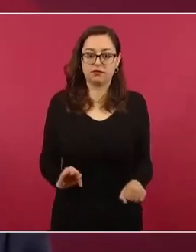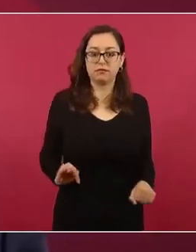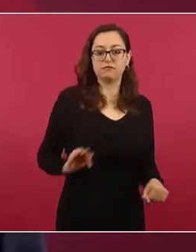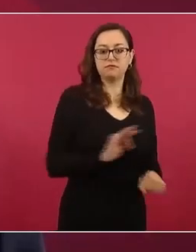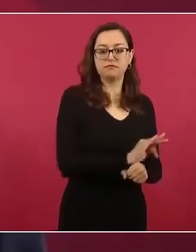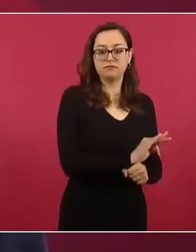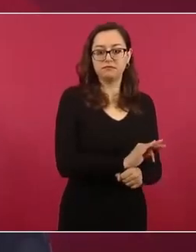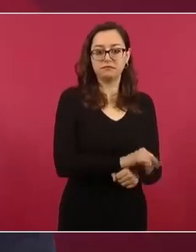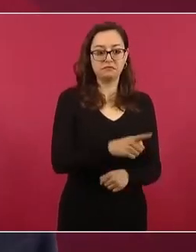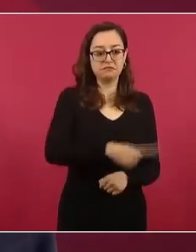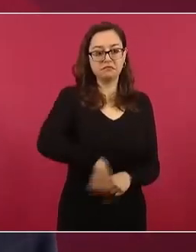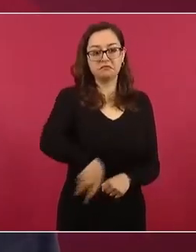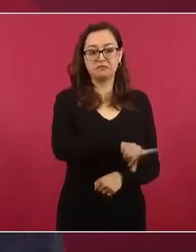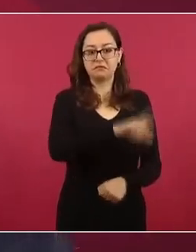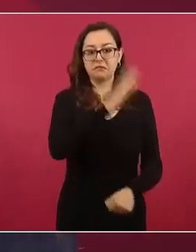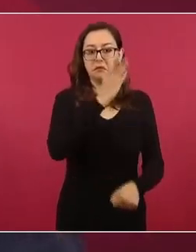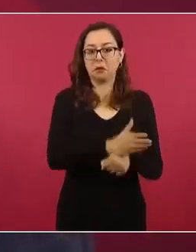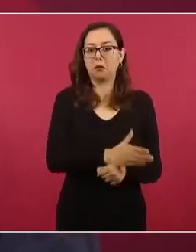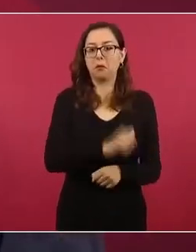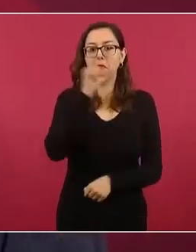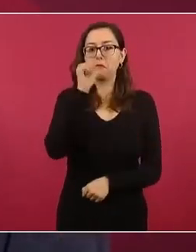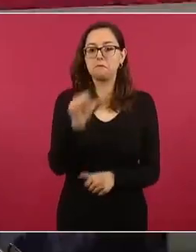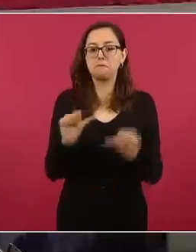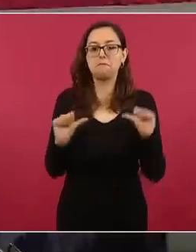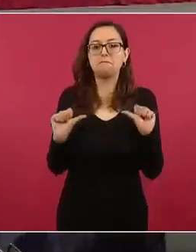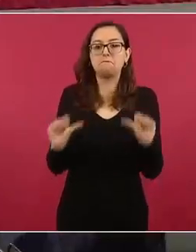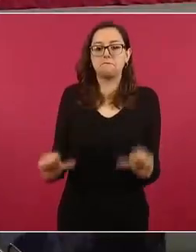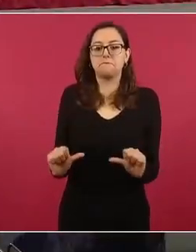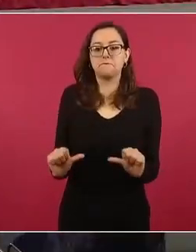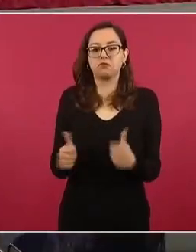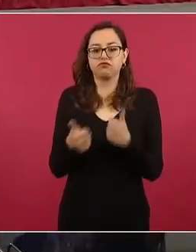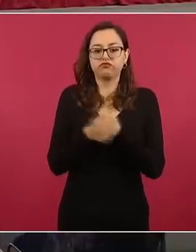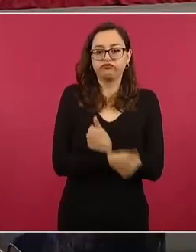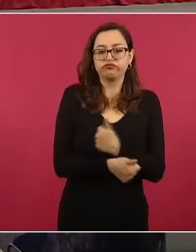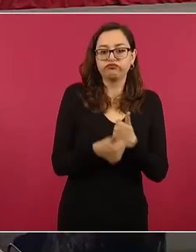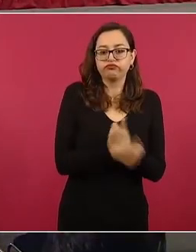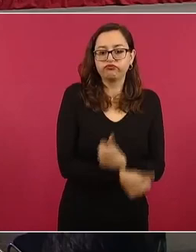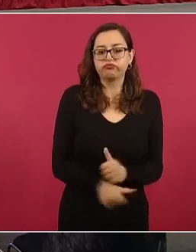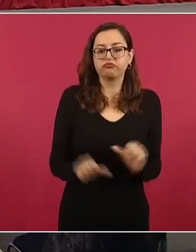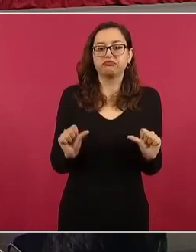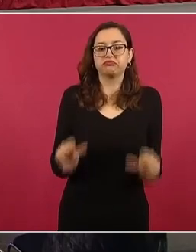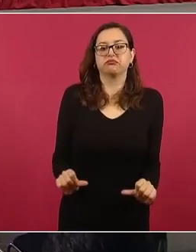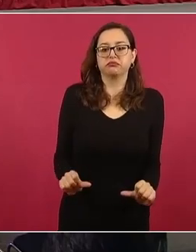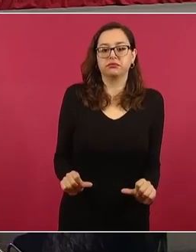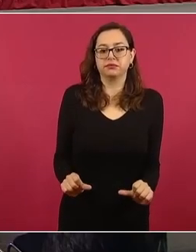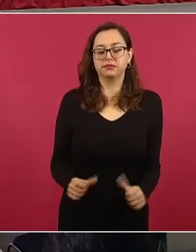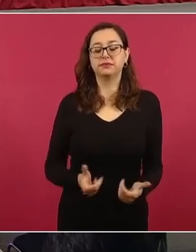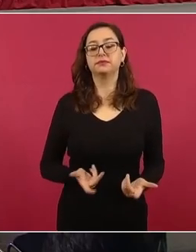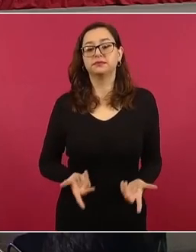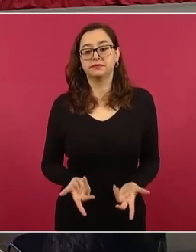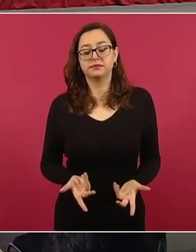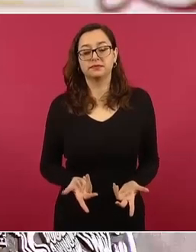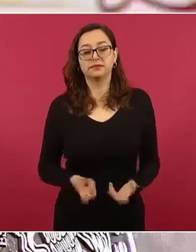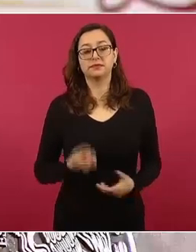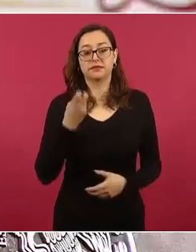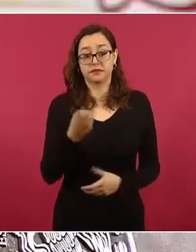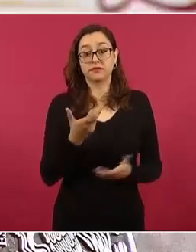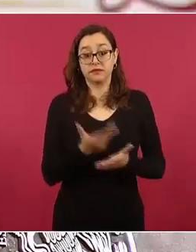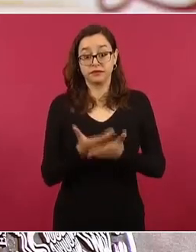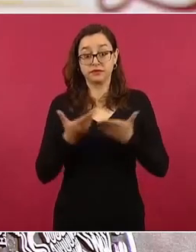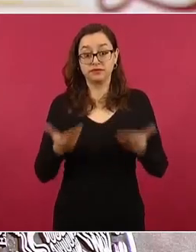impunidad de los perpetradores y de los encubridores de estos hechos. En un breve cuadro